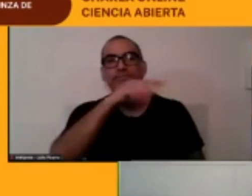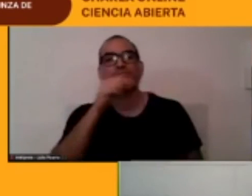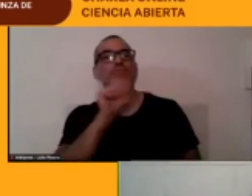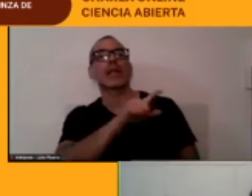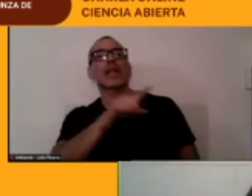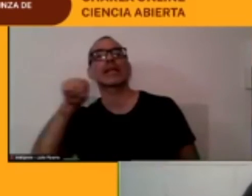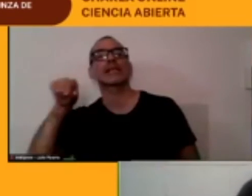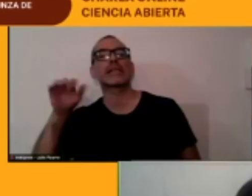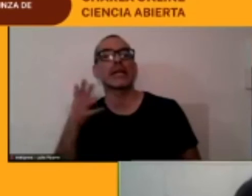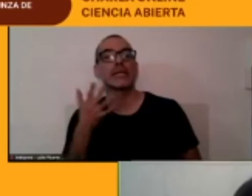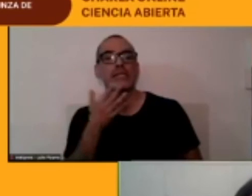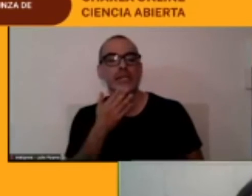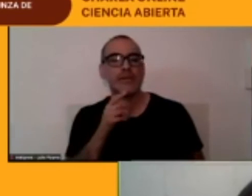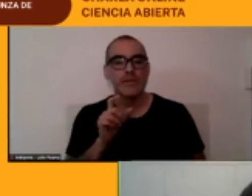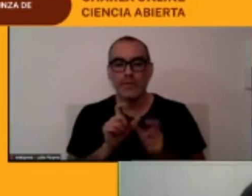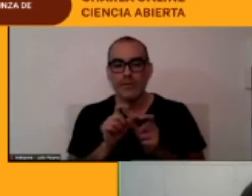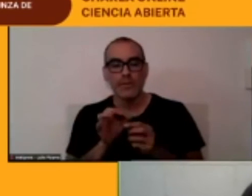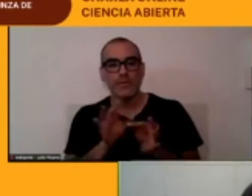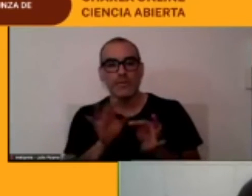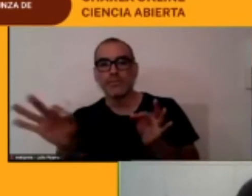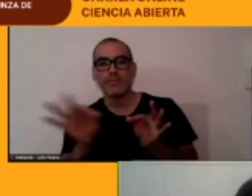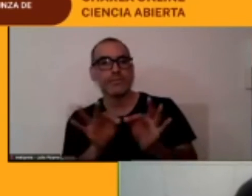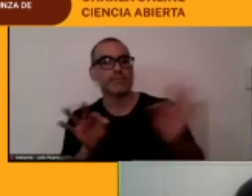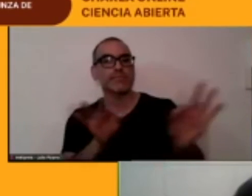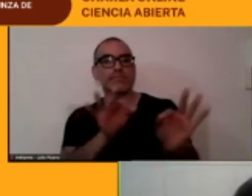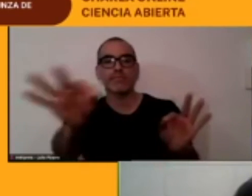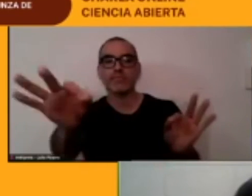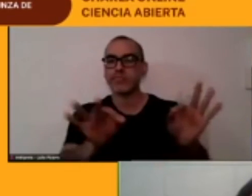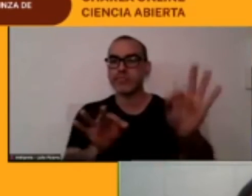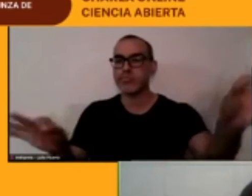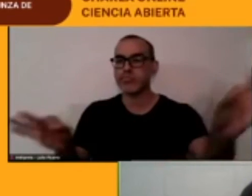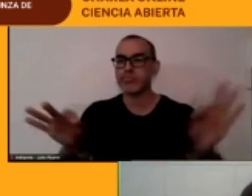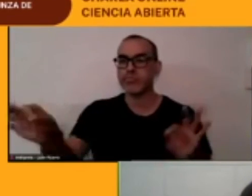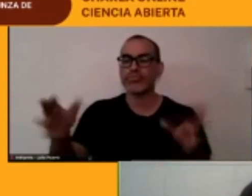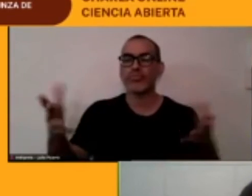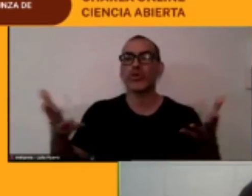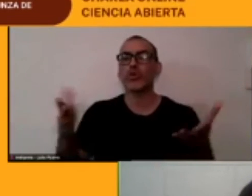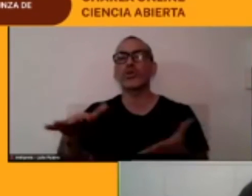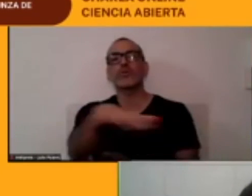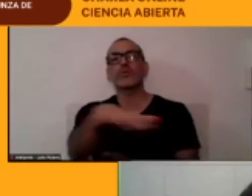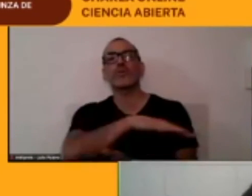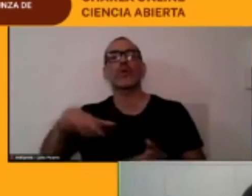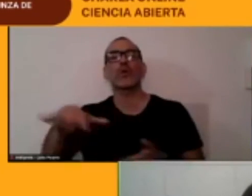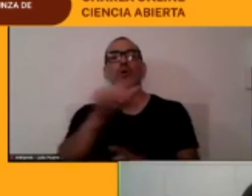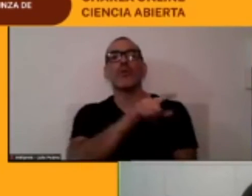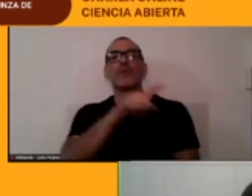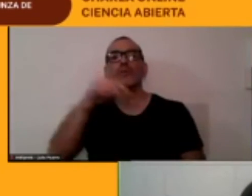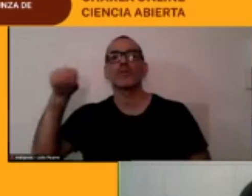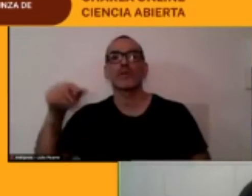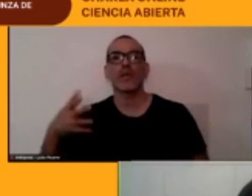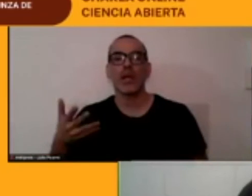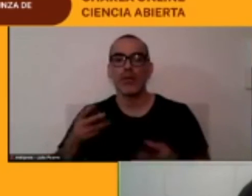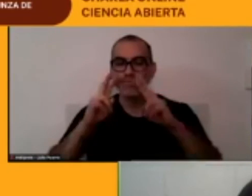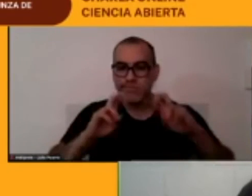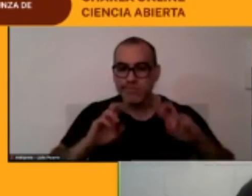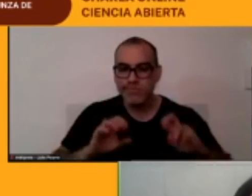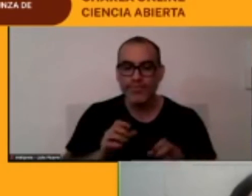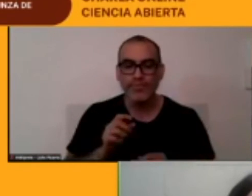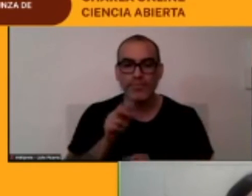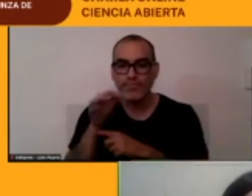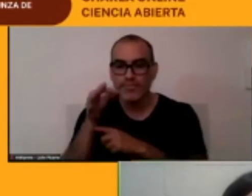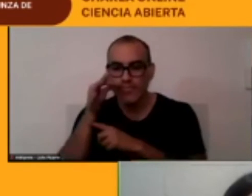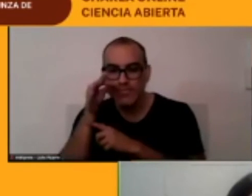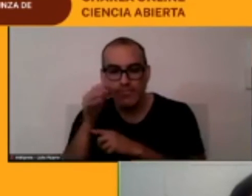mapear la zona y empezó en sus en sus qué sé yo expediciones a recopilar